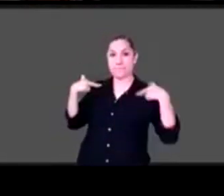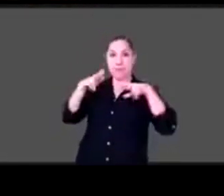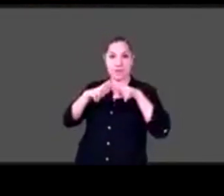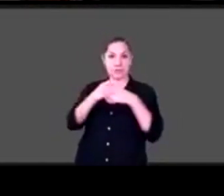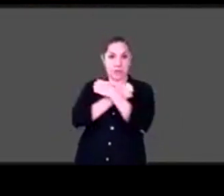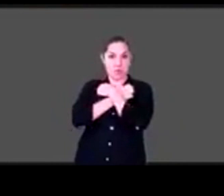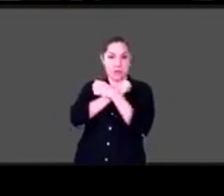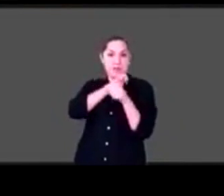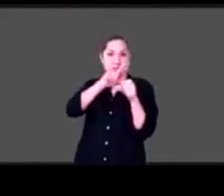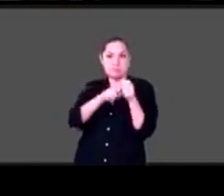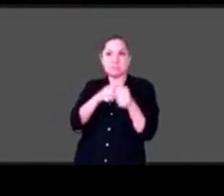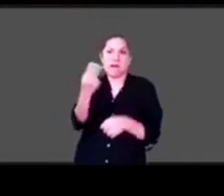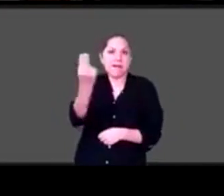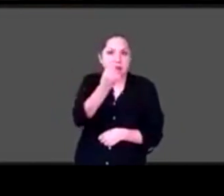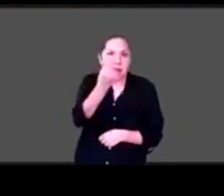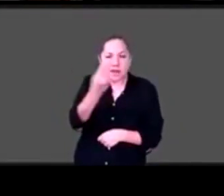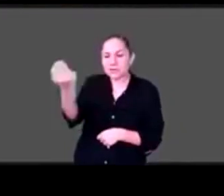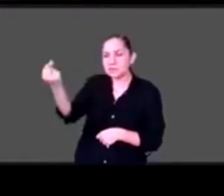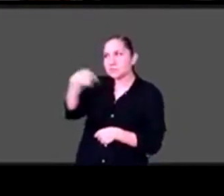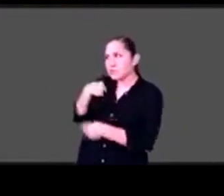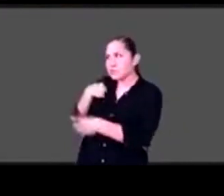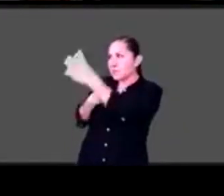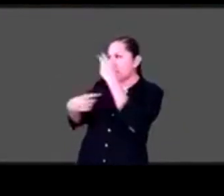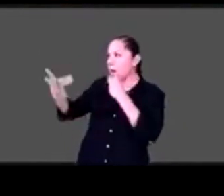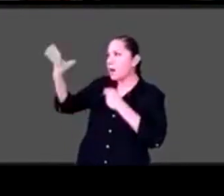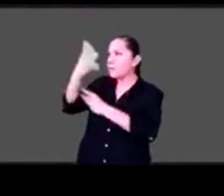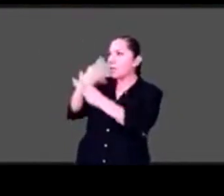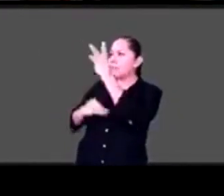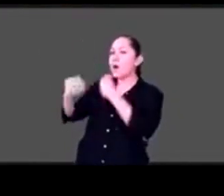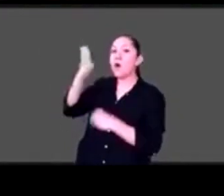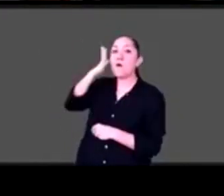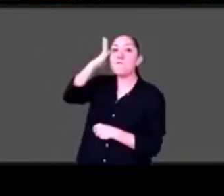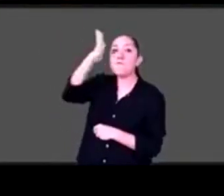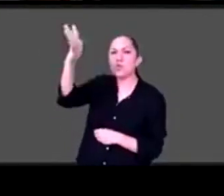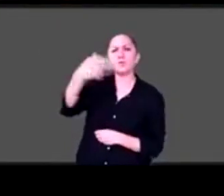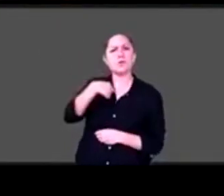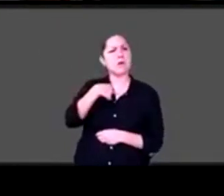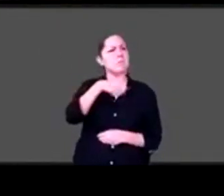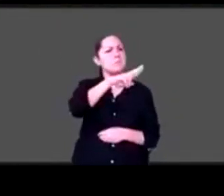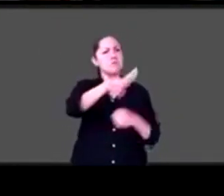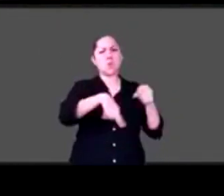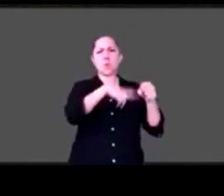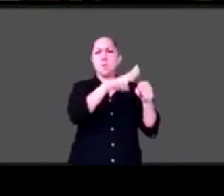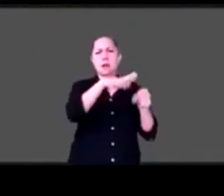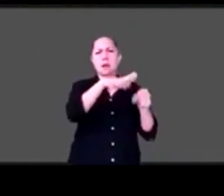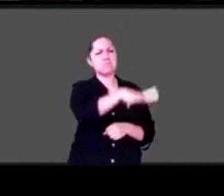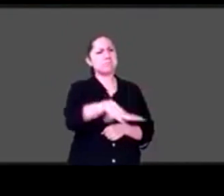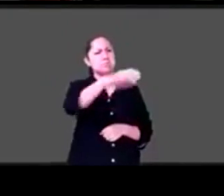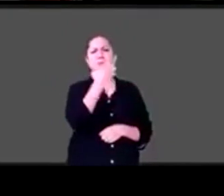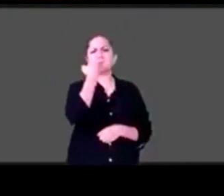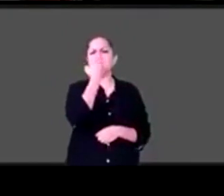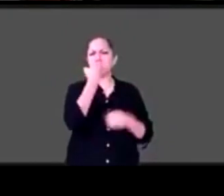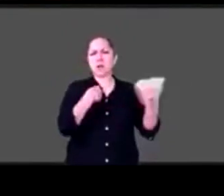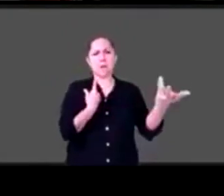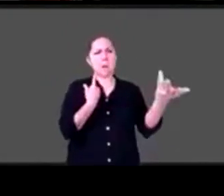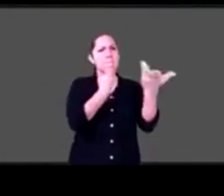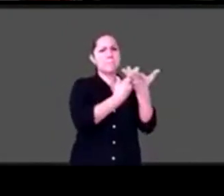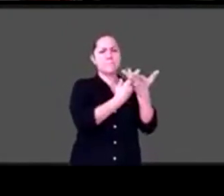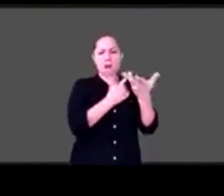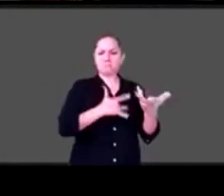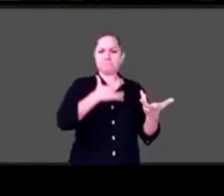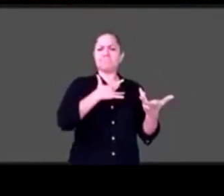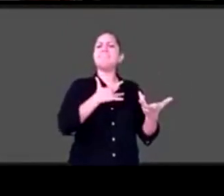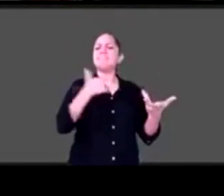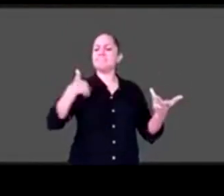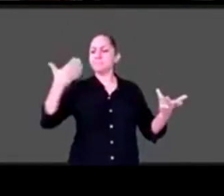barreras que hay en un aula regular hoy en día. Yo espero que en un futuro esas barreras ya no existan para nuestras niñas, niños con discapacidad, que puedan